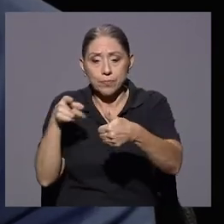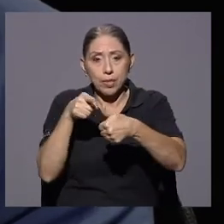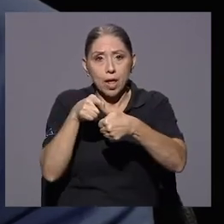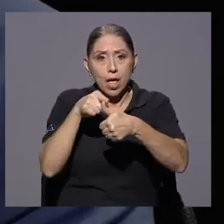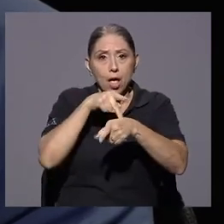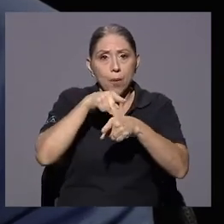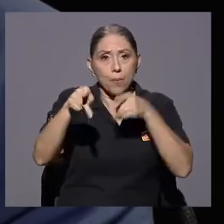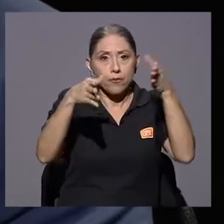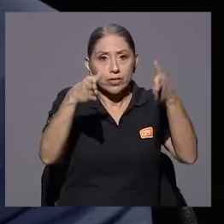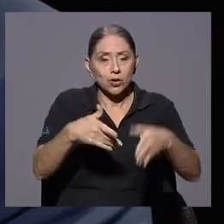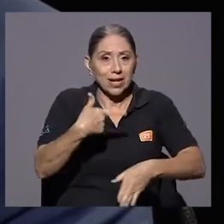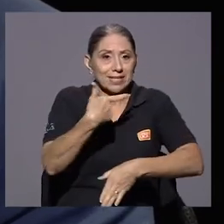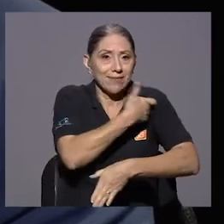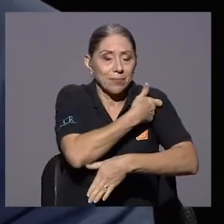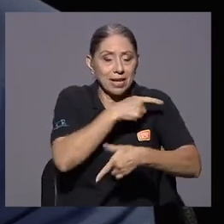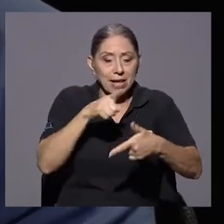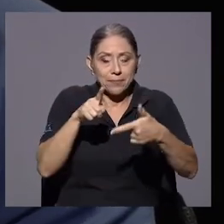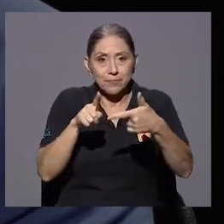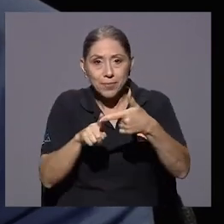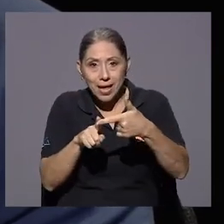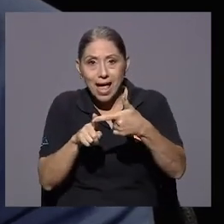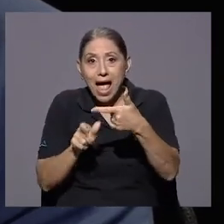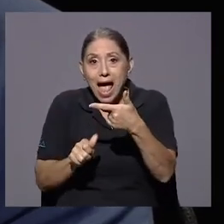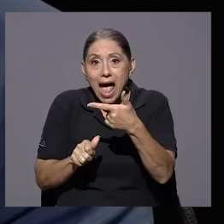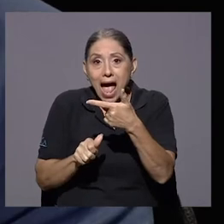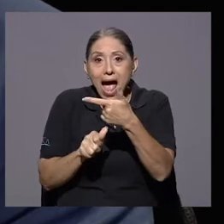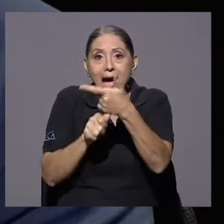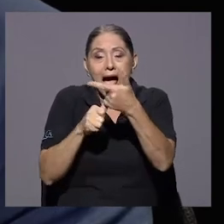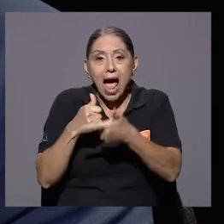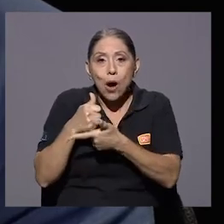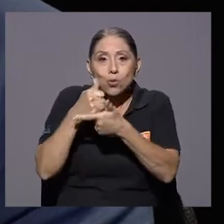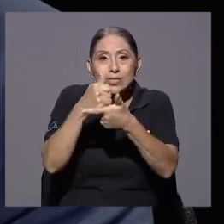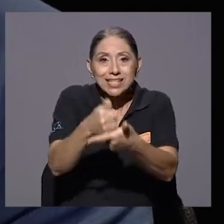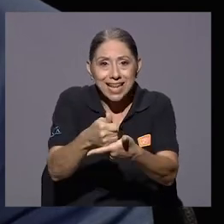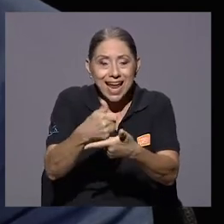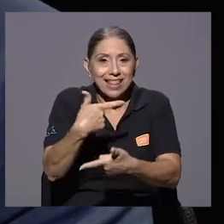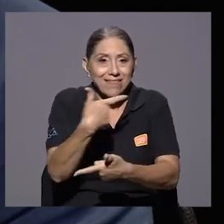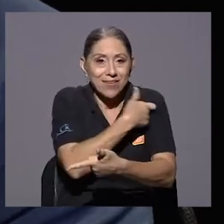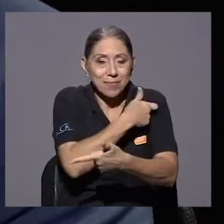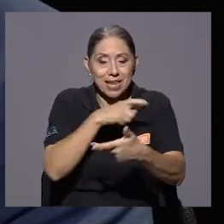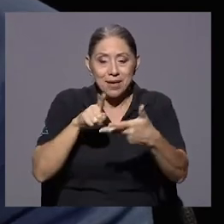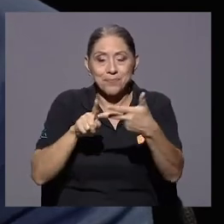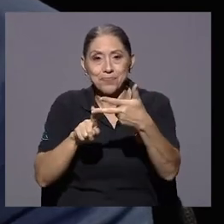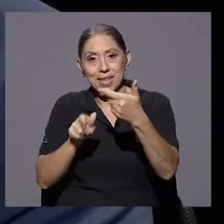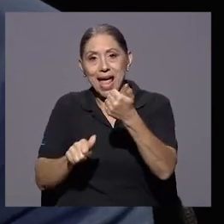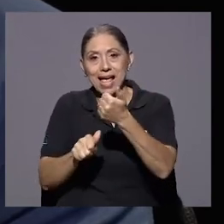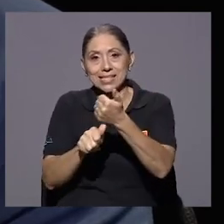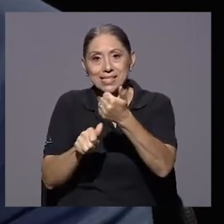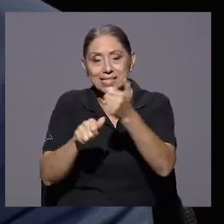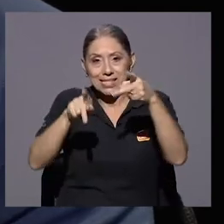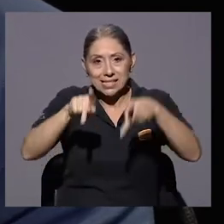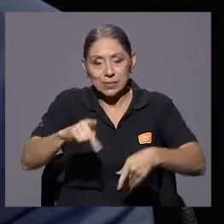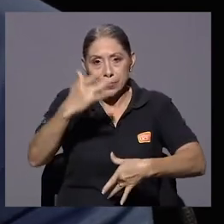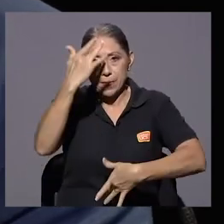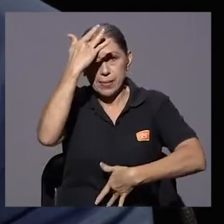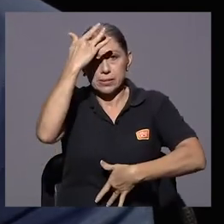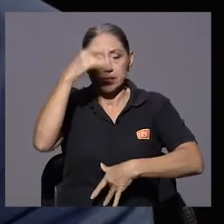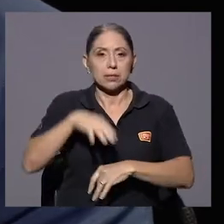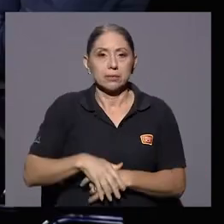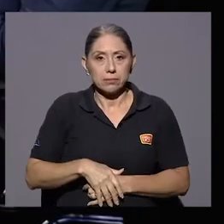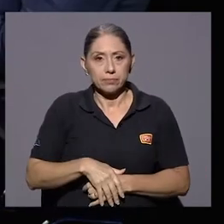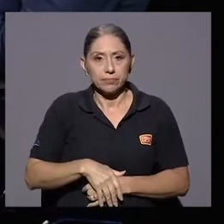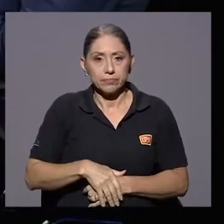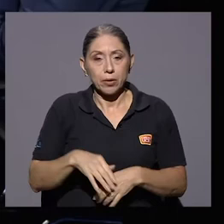profesionales en enfermería, auxiliares de enfermería, y en este caso también los asistentes de pacientes. Entonces,